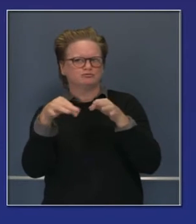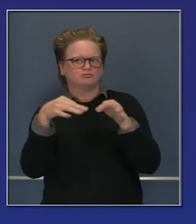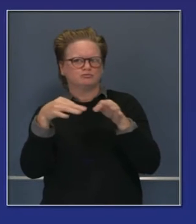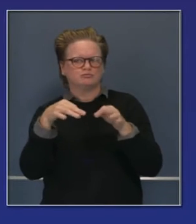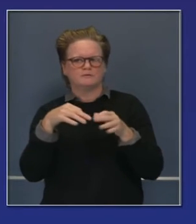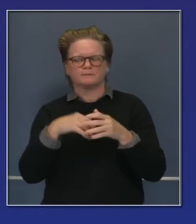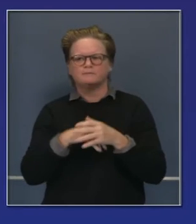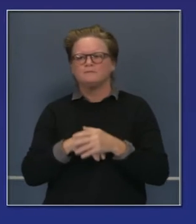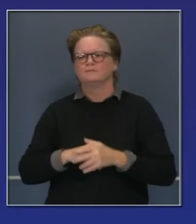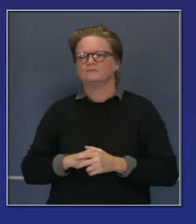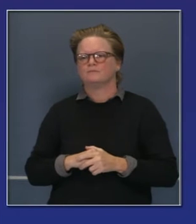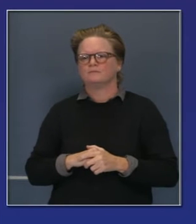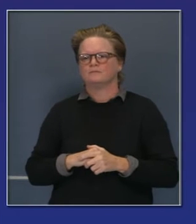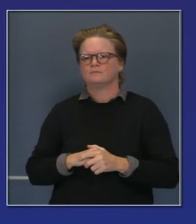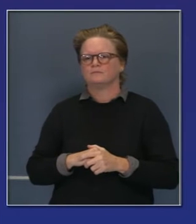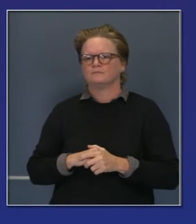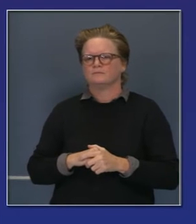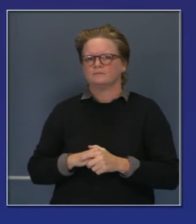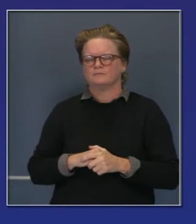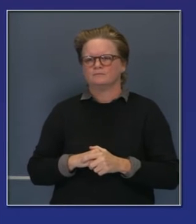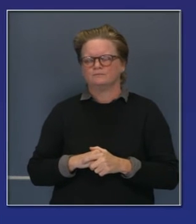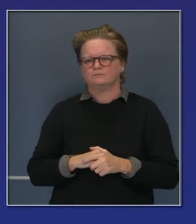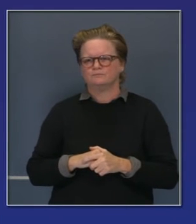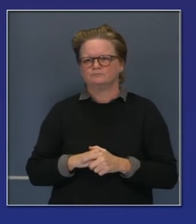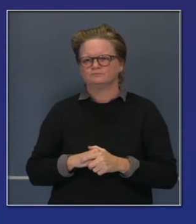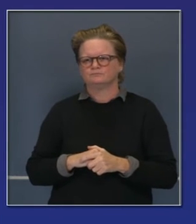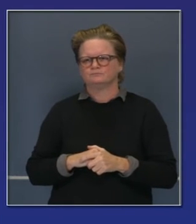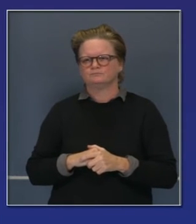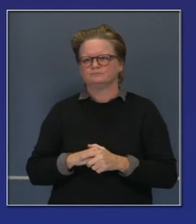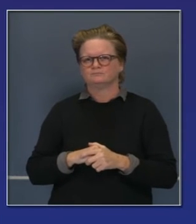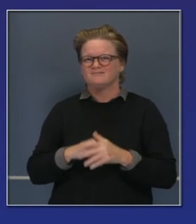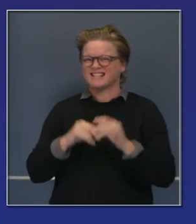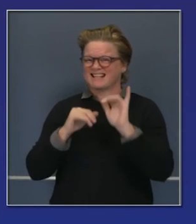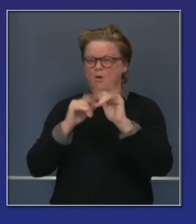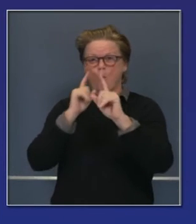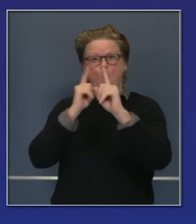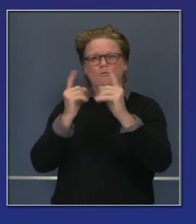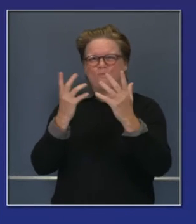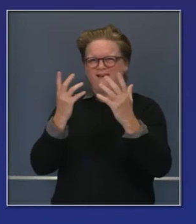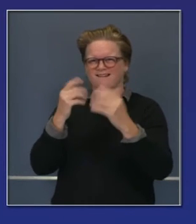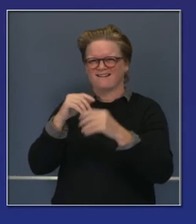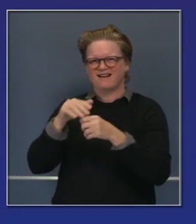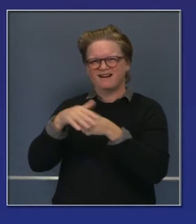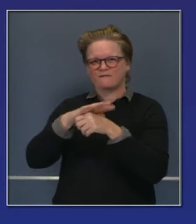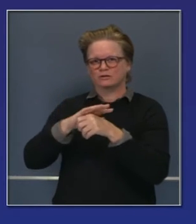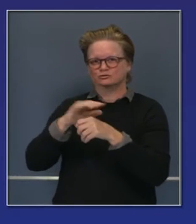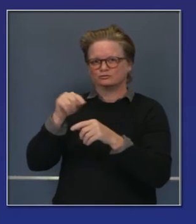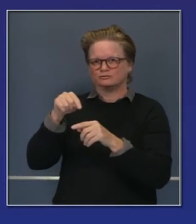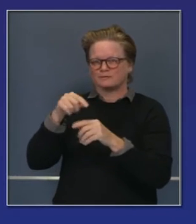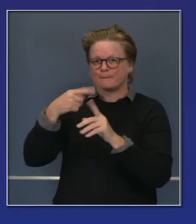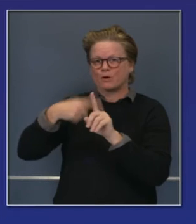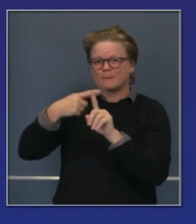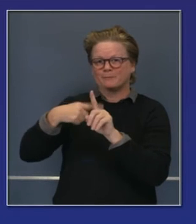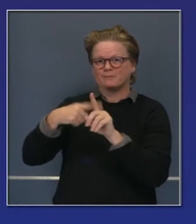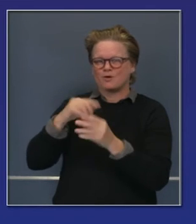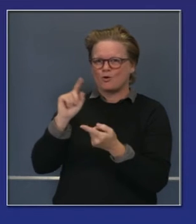más presión, menos presión para todos los demás con eso de las primas reducidas. Con ustedes, Peter Lee.